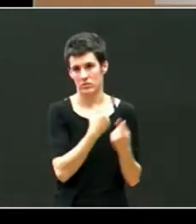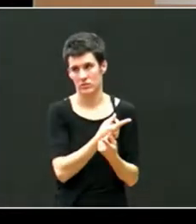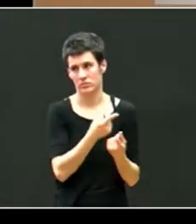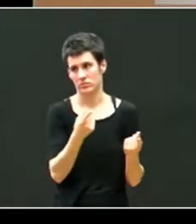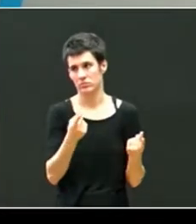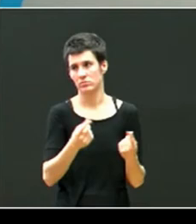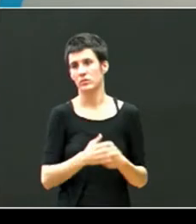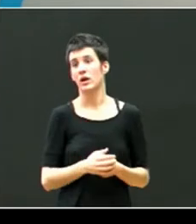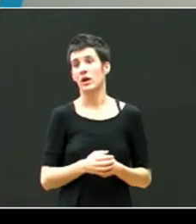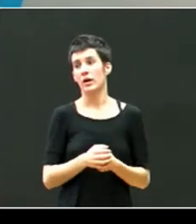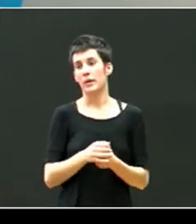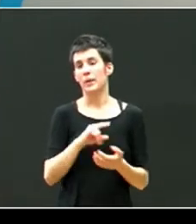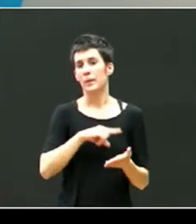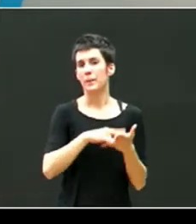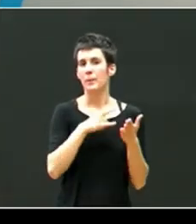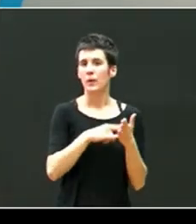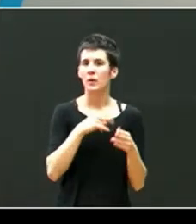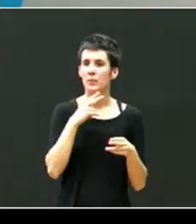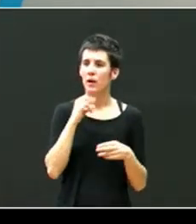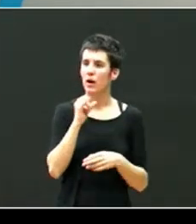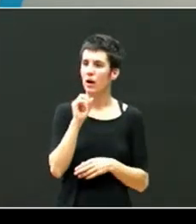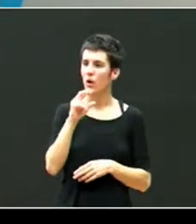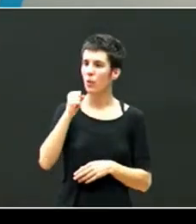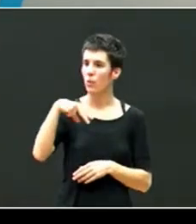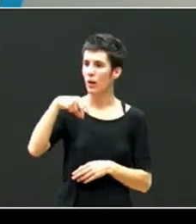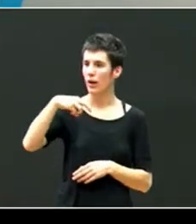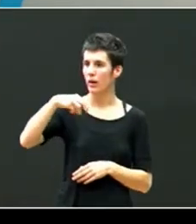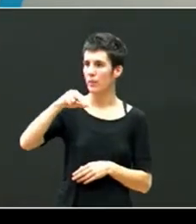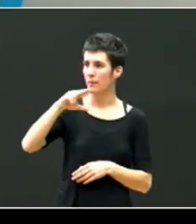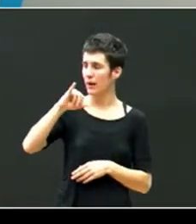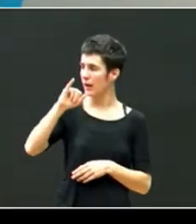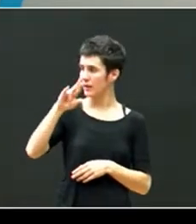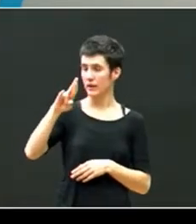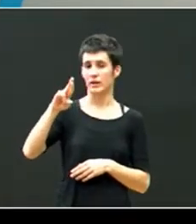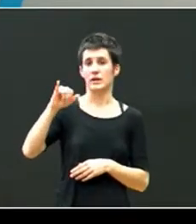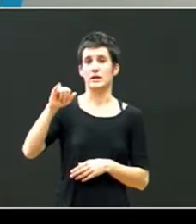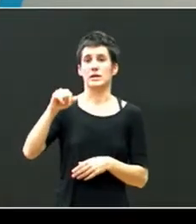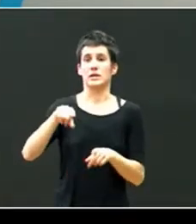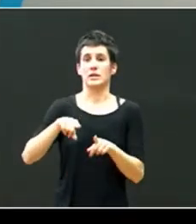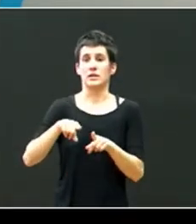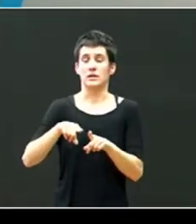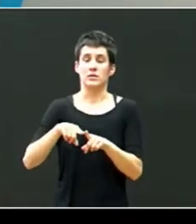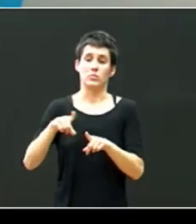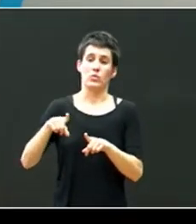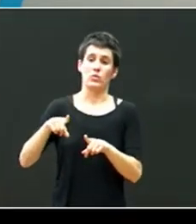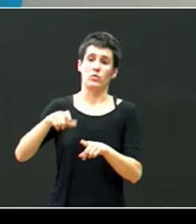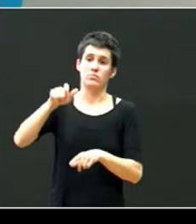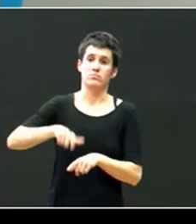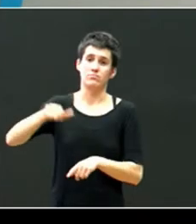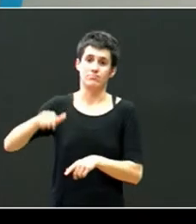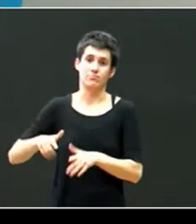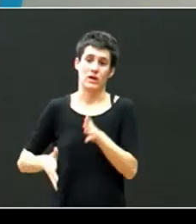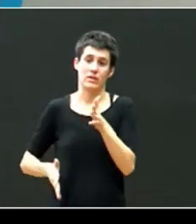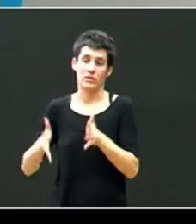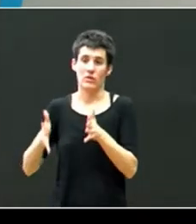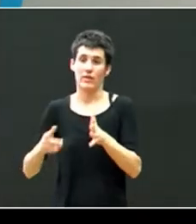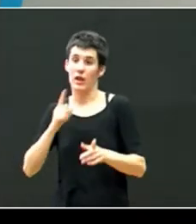como hay un programa de Juan Mari Mañero en la teledonosti que dice a quien corresponda y manda las quejas de los ciudadanos al departamento que le corresponda